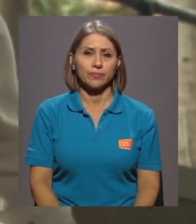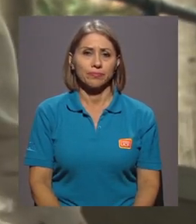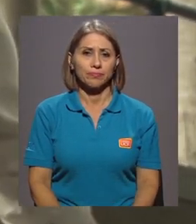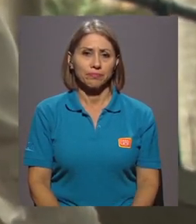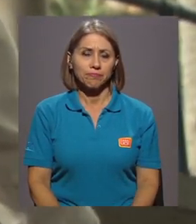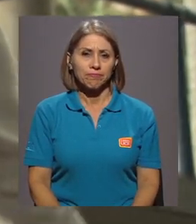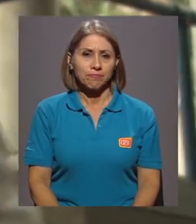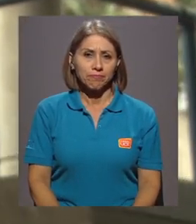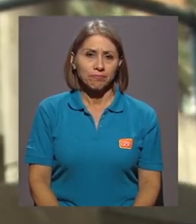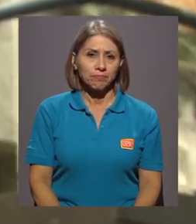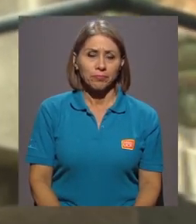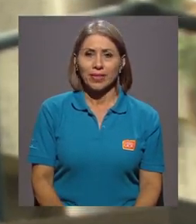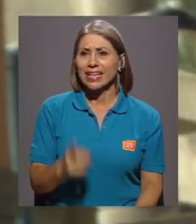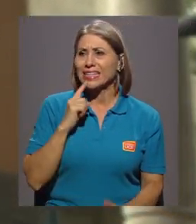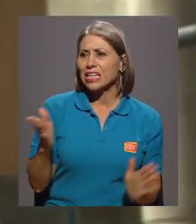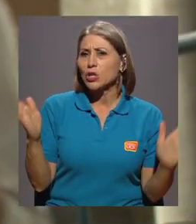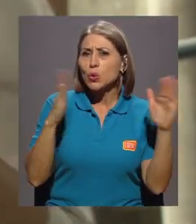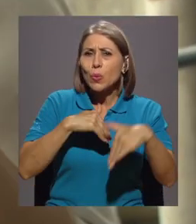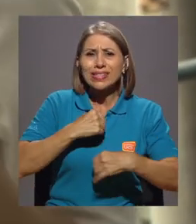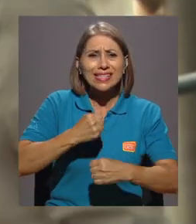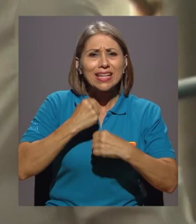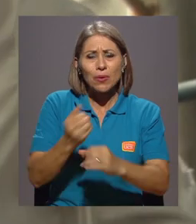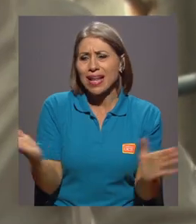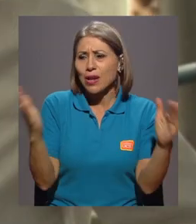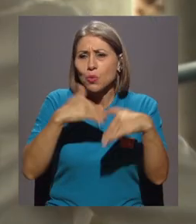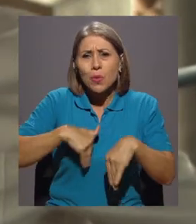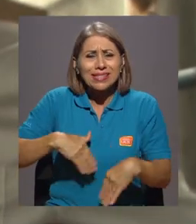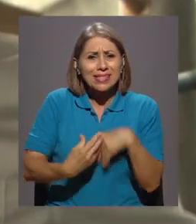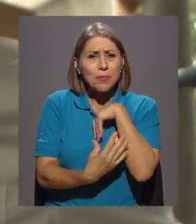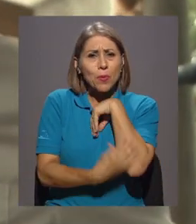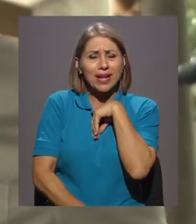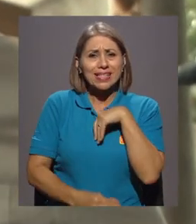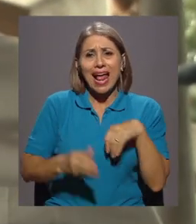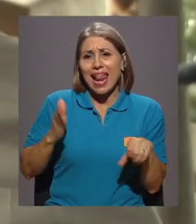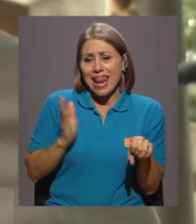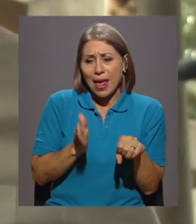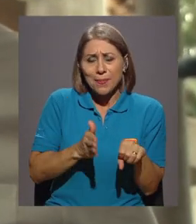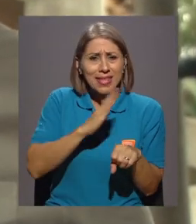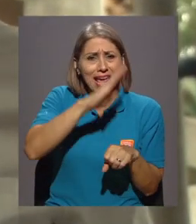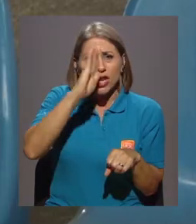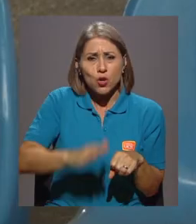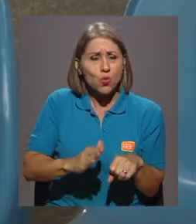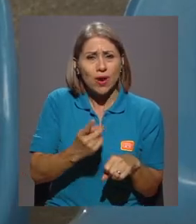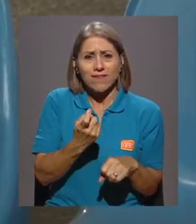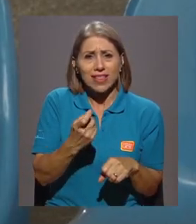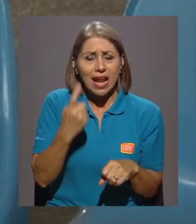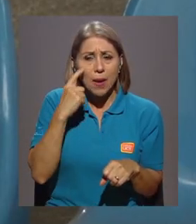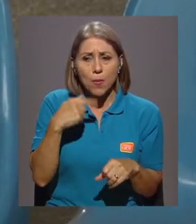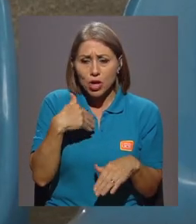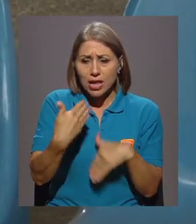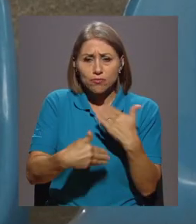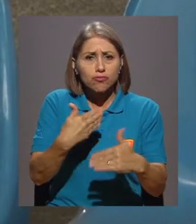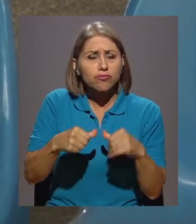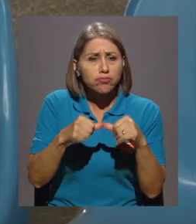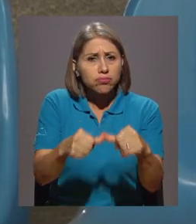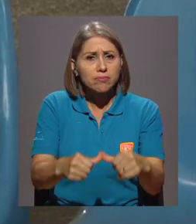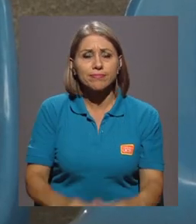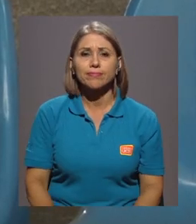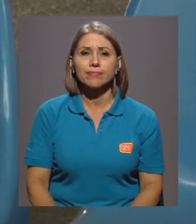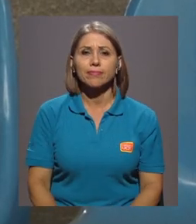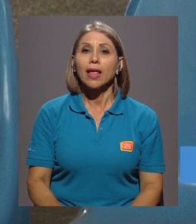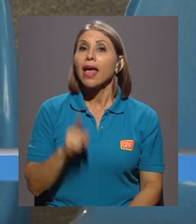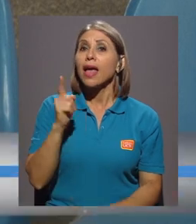existe pobreza. La piña nunca faltará porque la comunidad funciona sin interrupción. Eso fue parte del proceso de